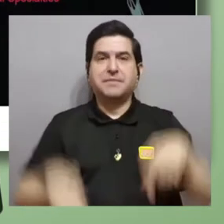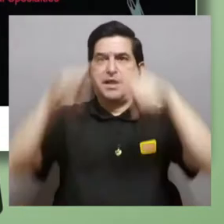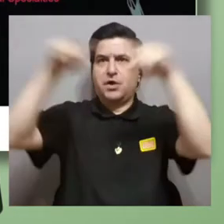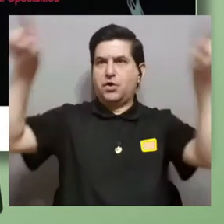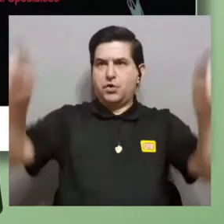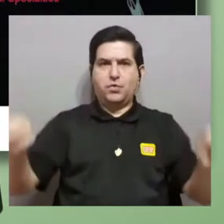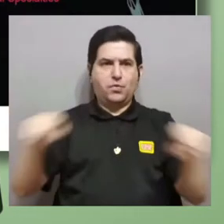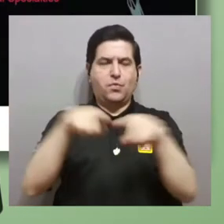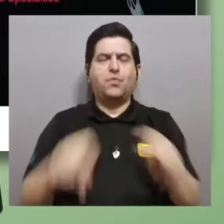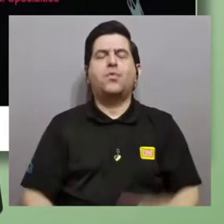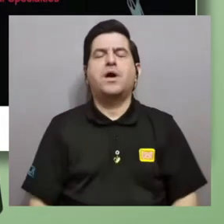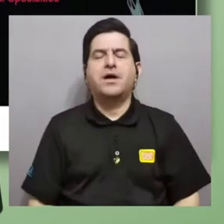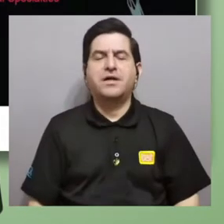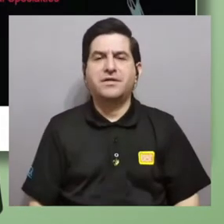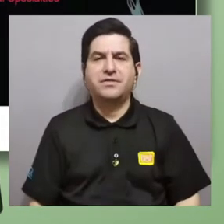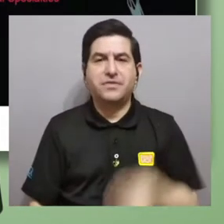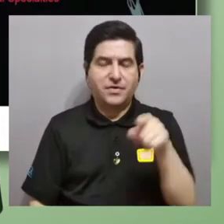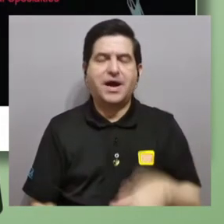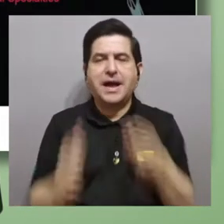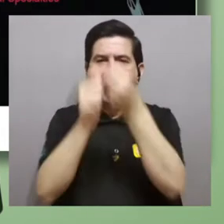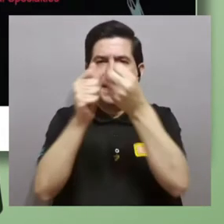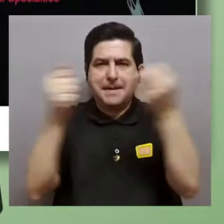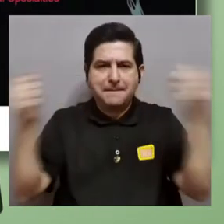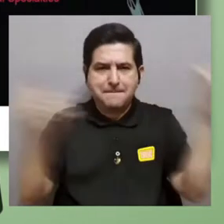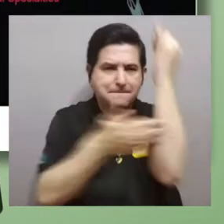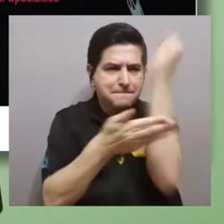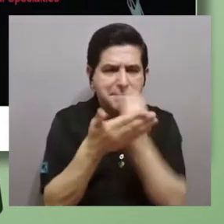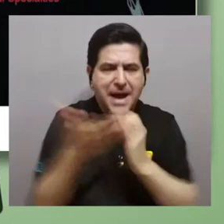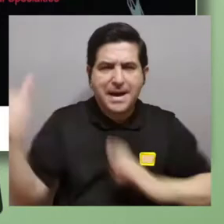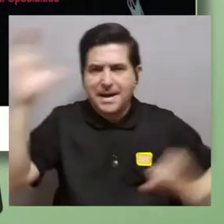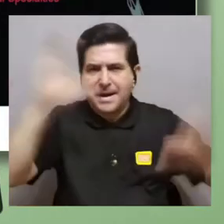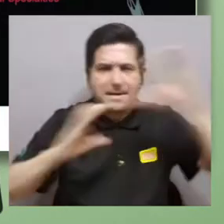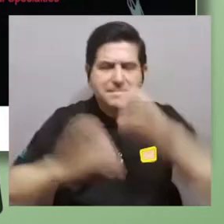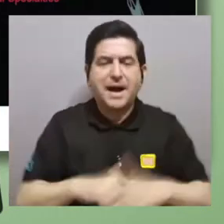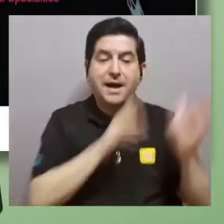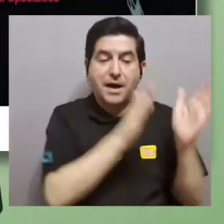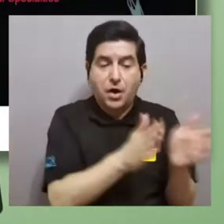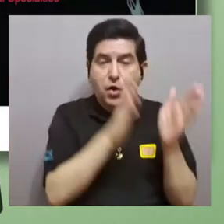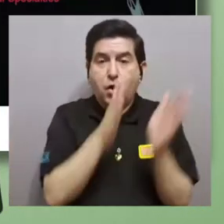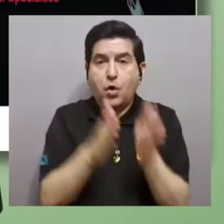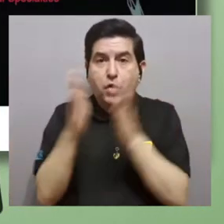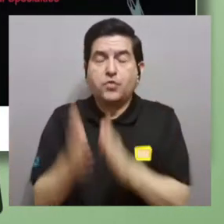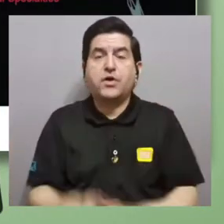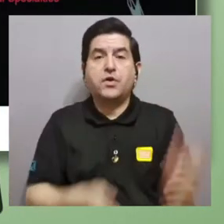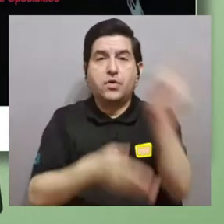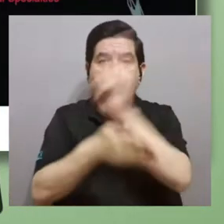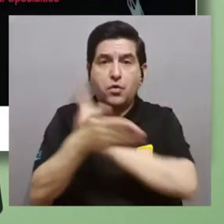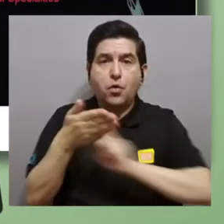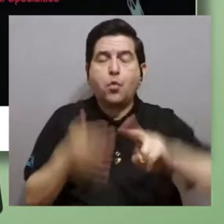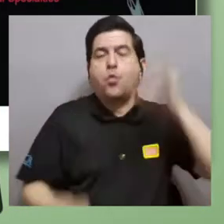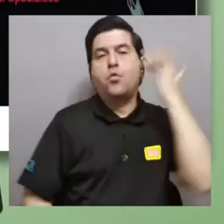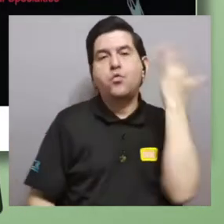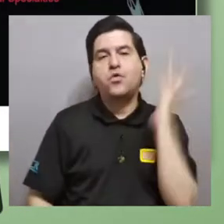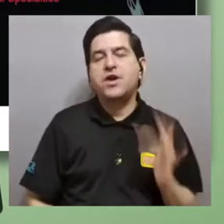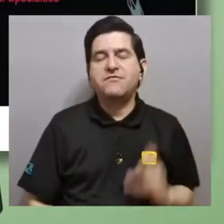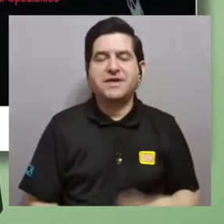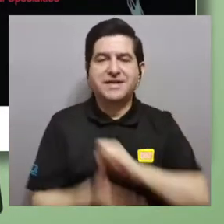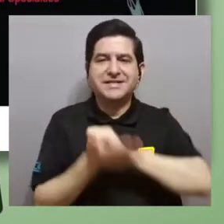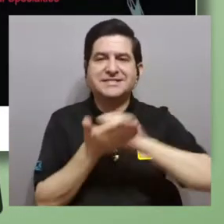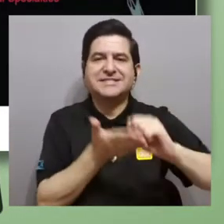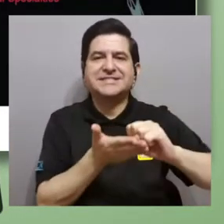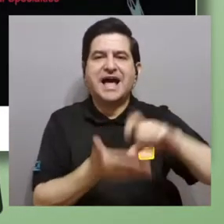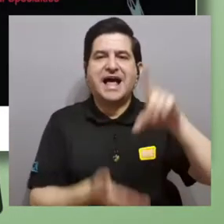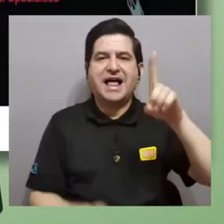están viendo un cuadro organizado, el Map of Science, mapa de las ciencias, que ordenó la Universidad de